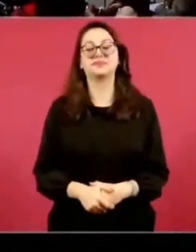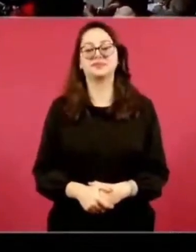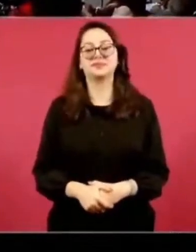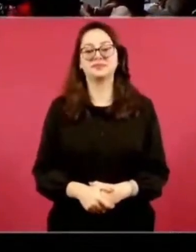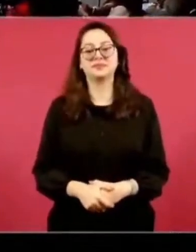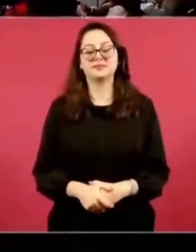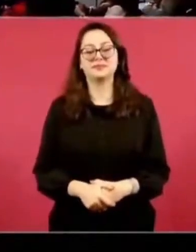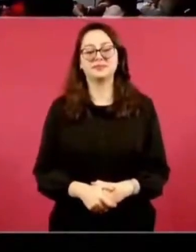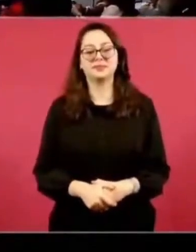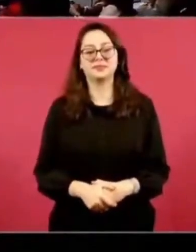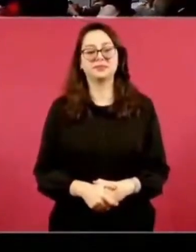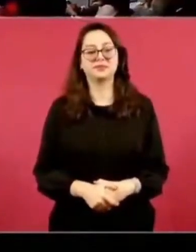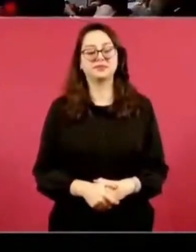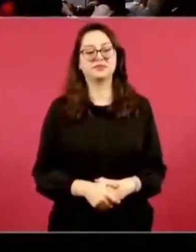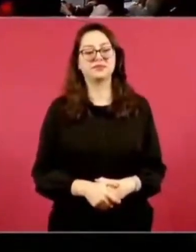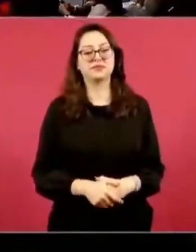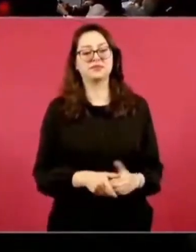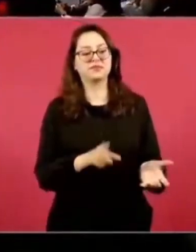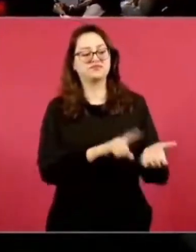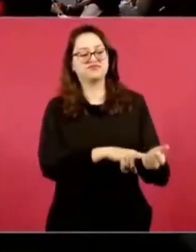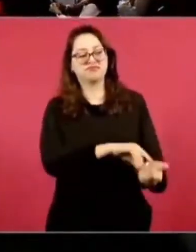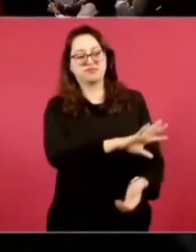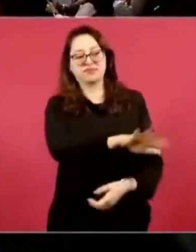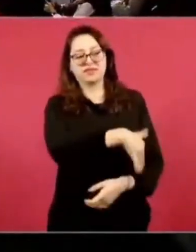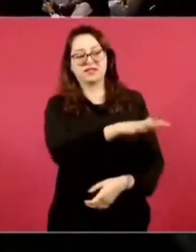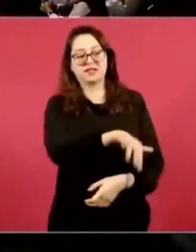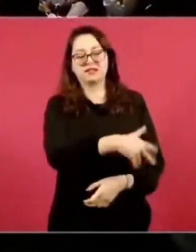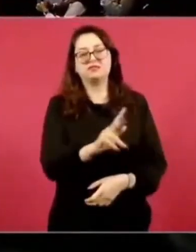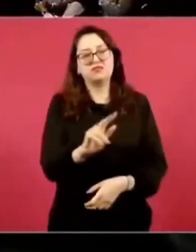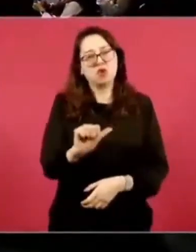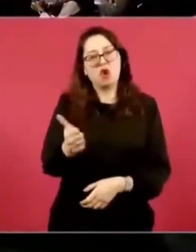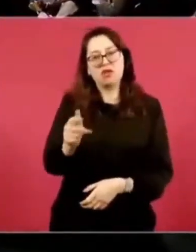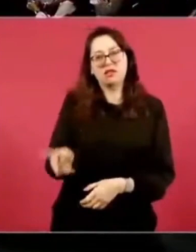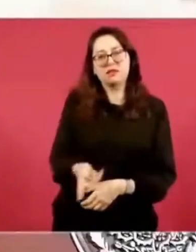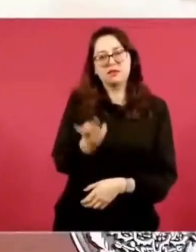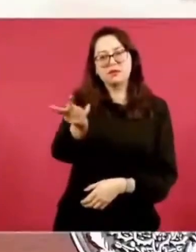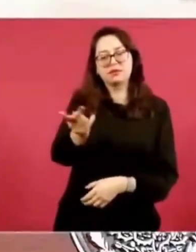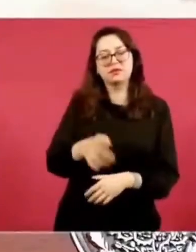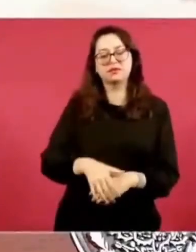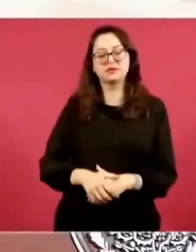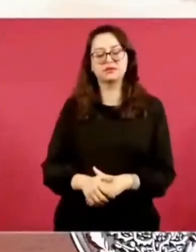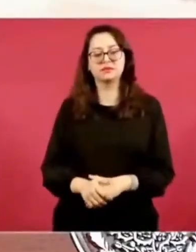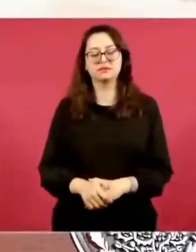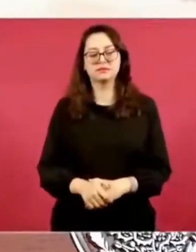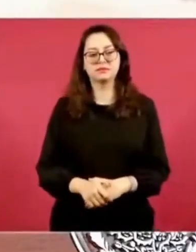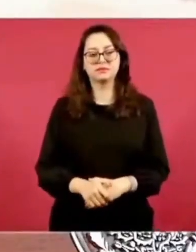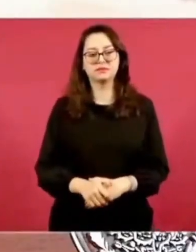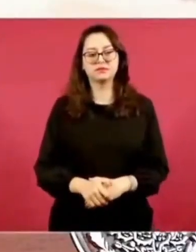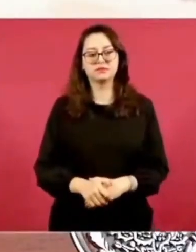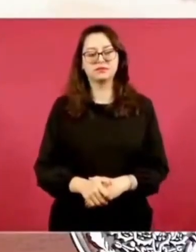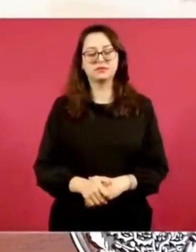¿Y mientras? Pero para que este